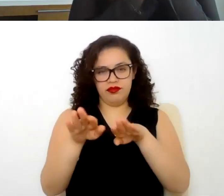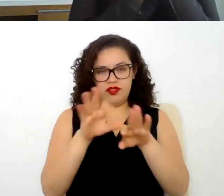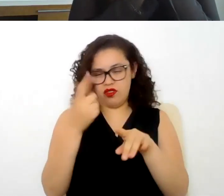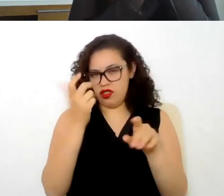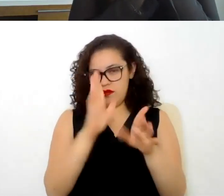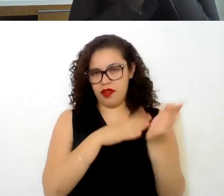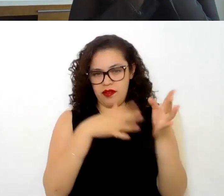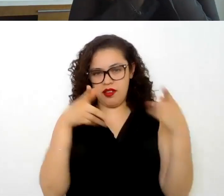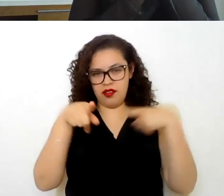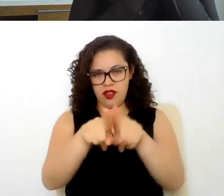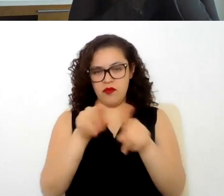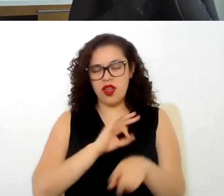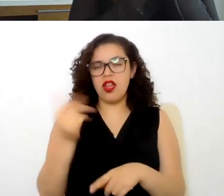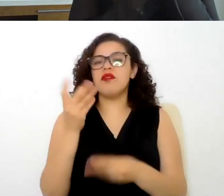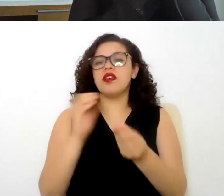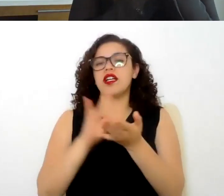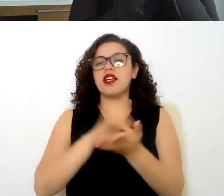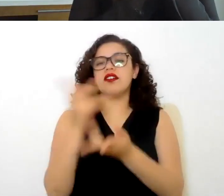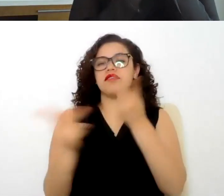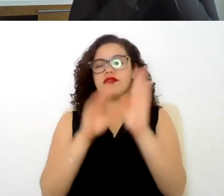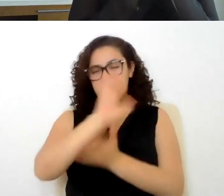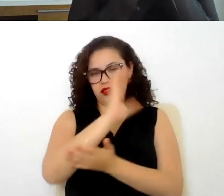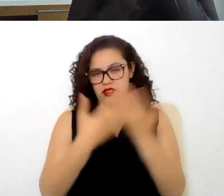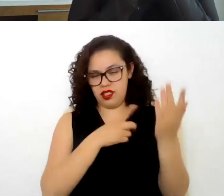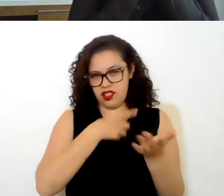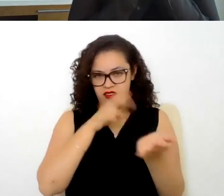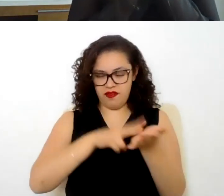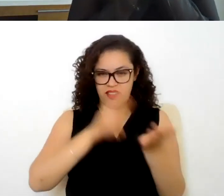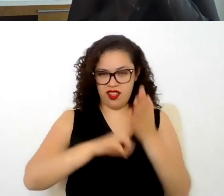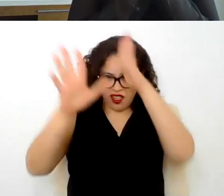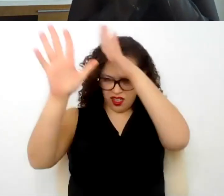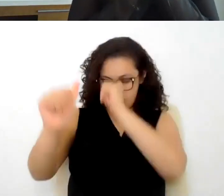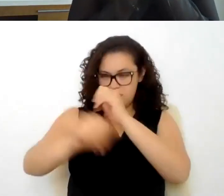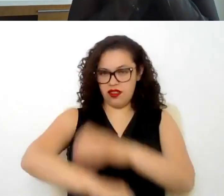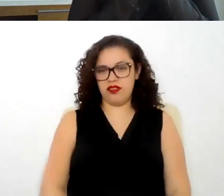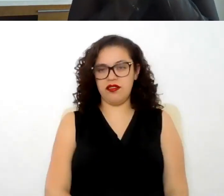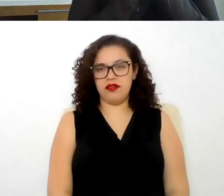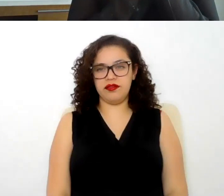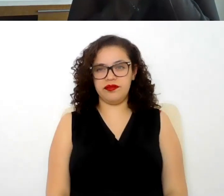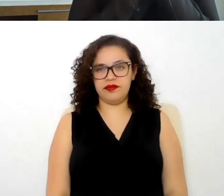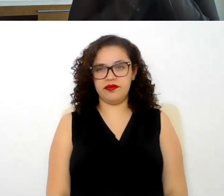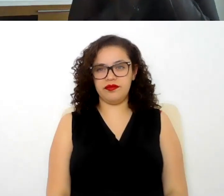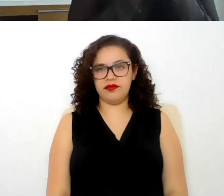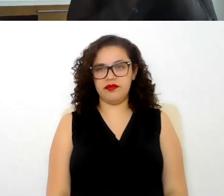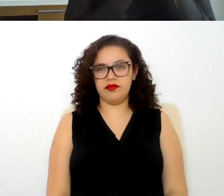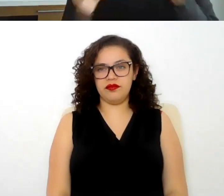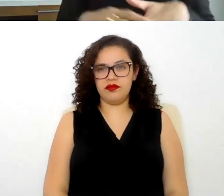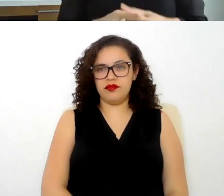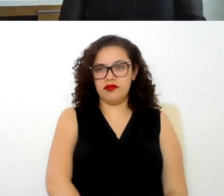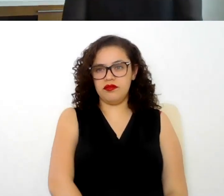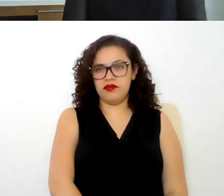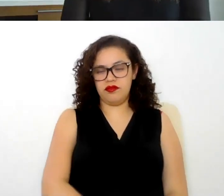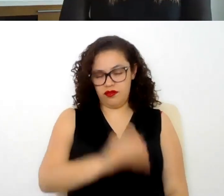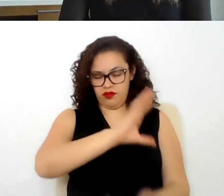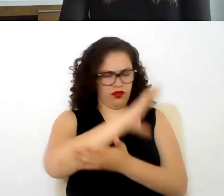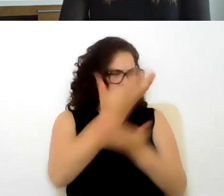muchas gracias la siguiente pregunta ¿los contratos también se deben validar en conciliación? no los contratos individuales